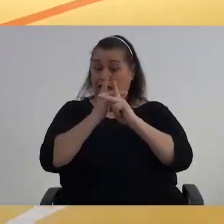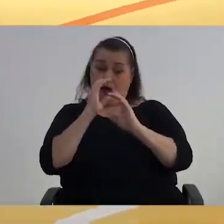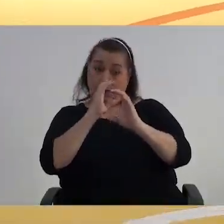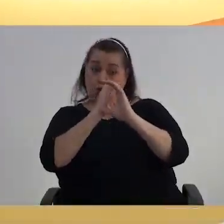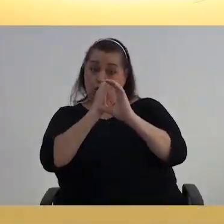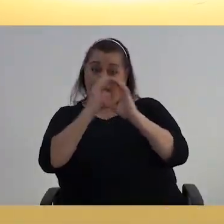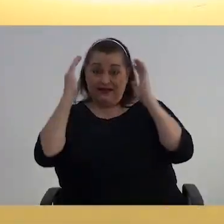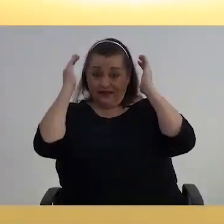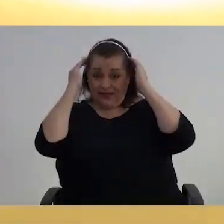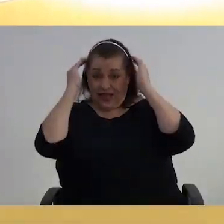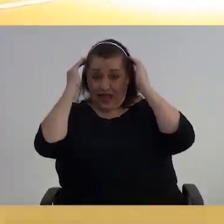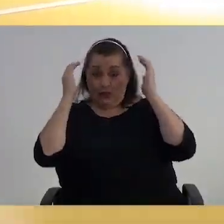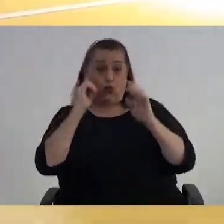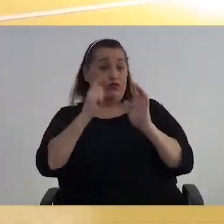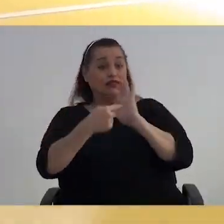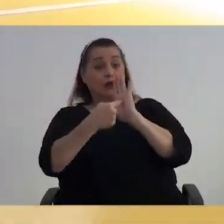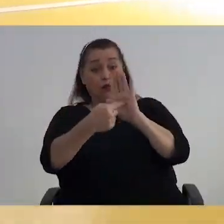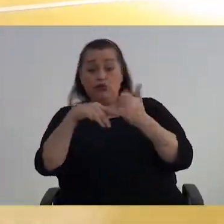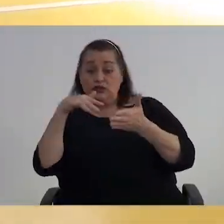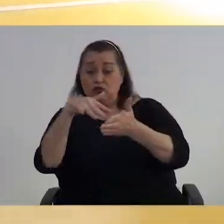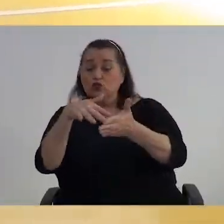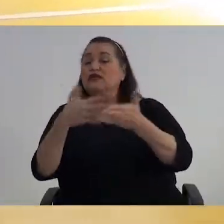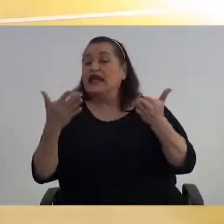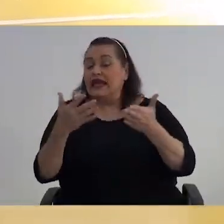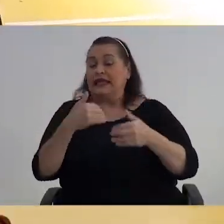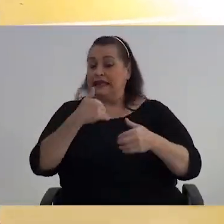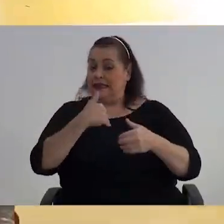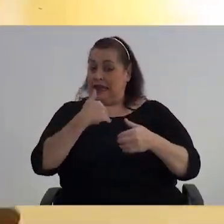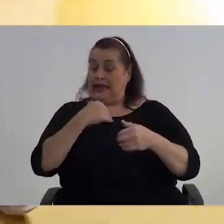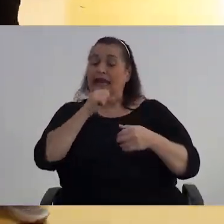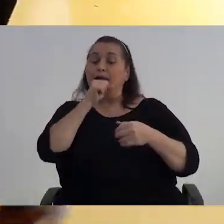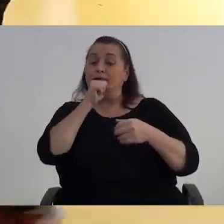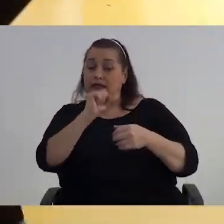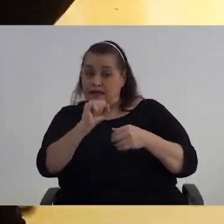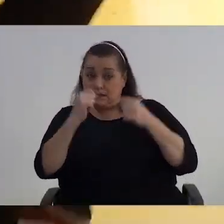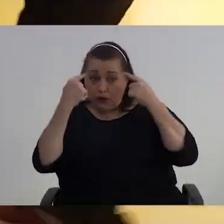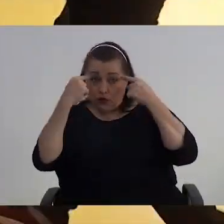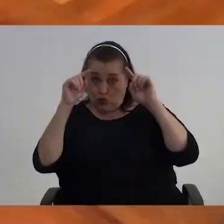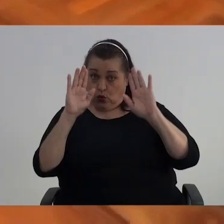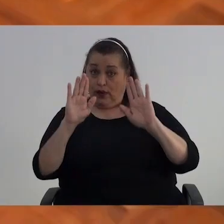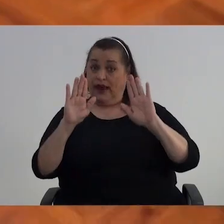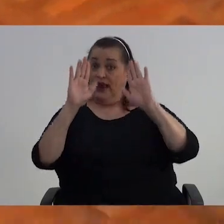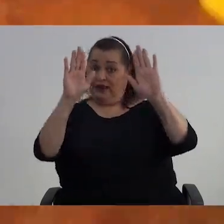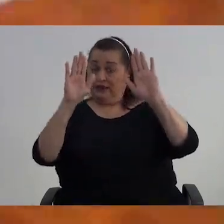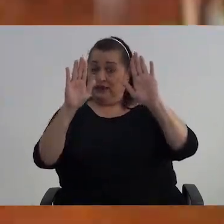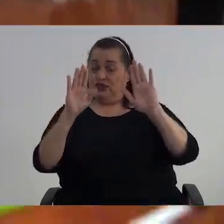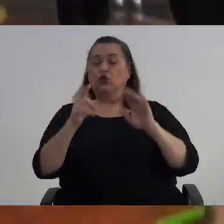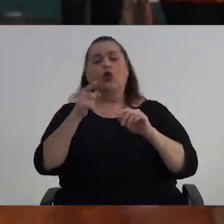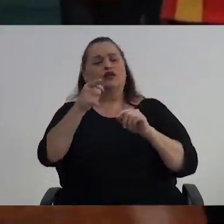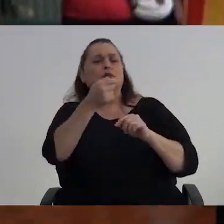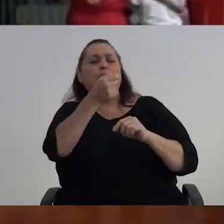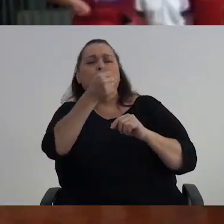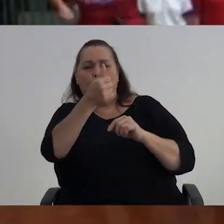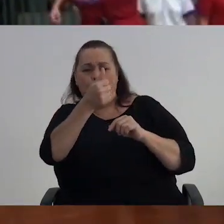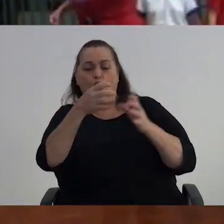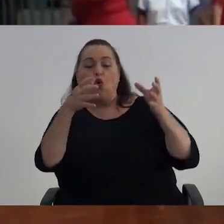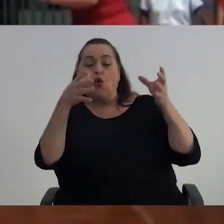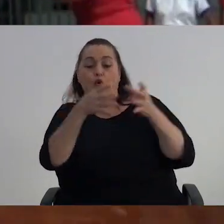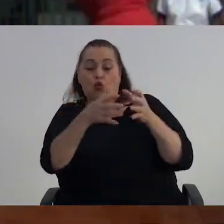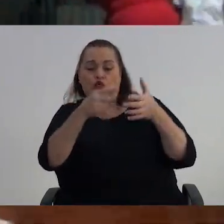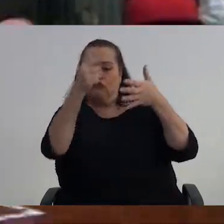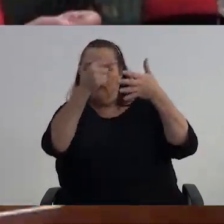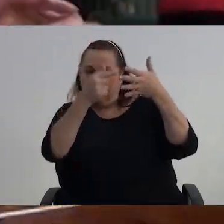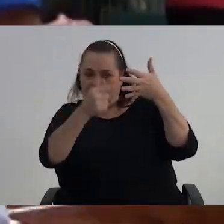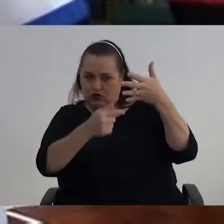Nuestro cerebro Y lo que han demostrado Los estudios Para tener Un envejecimiento Exitoso Es un combo Es un conjunto De varios factores